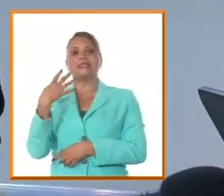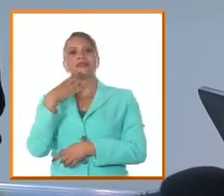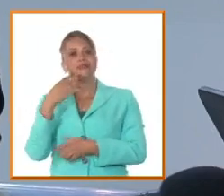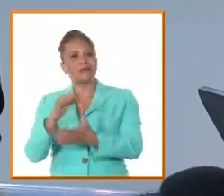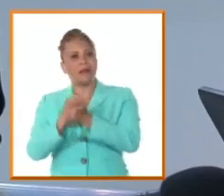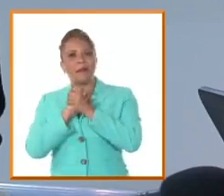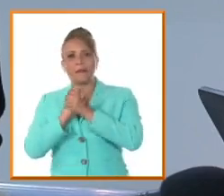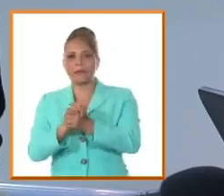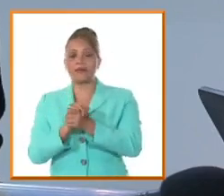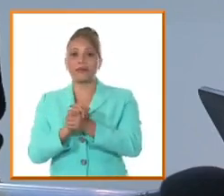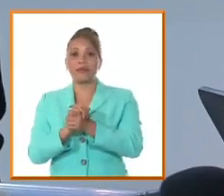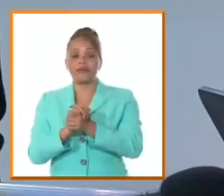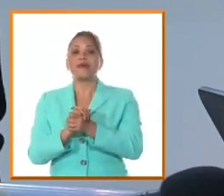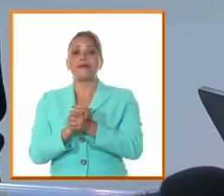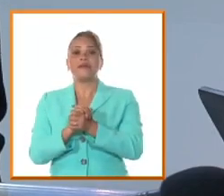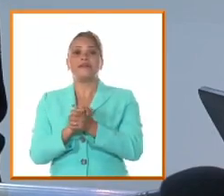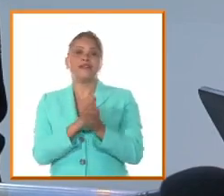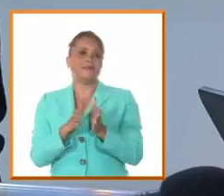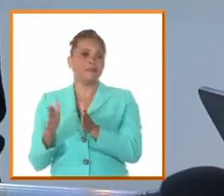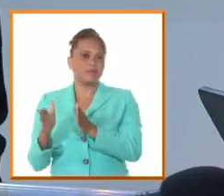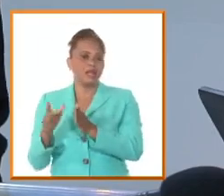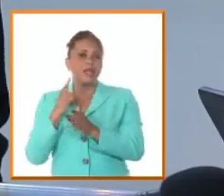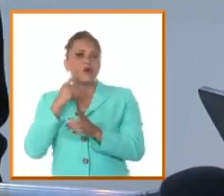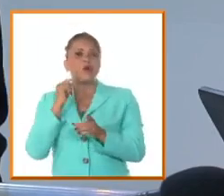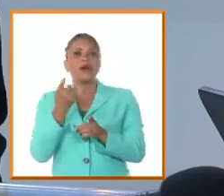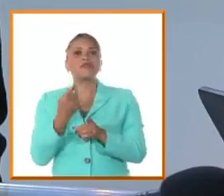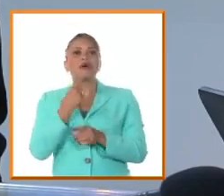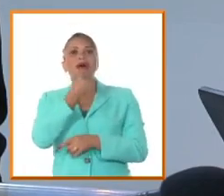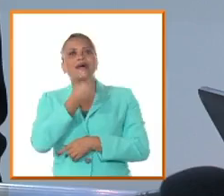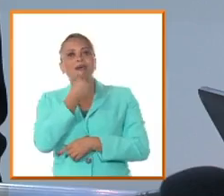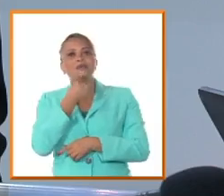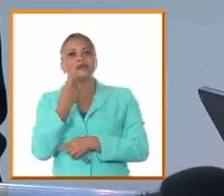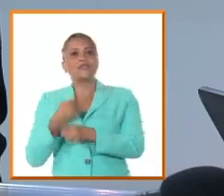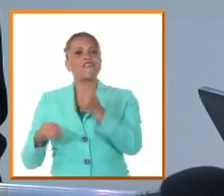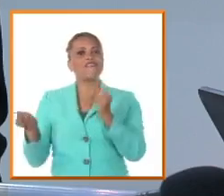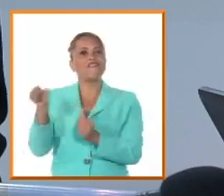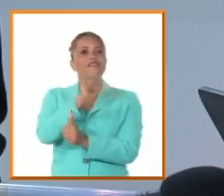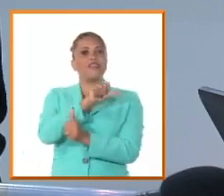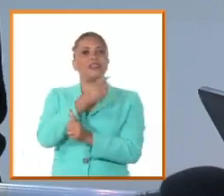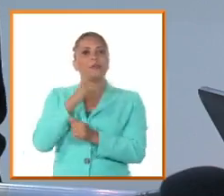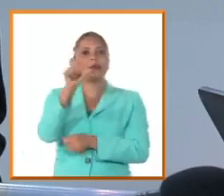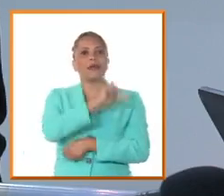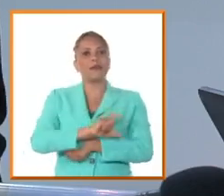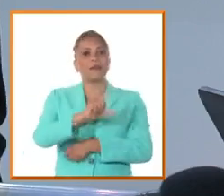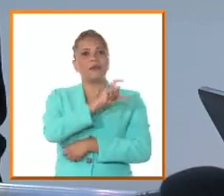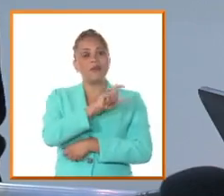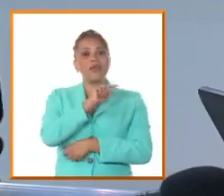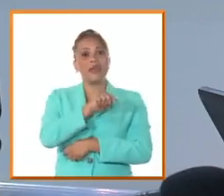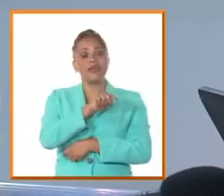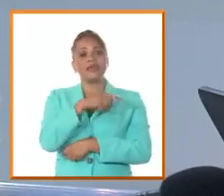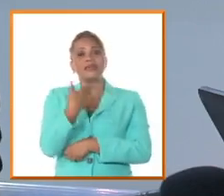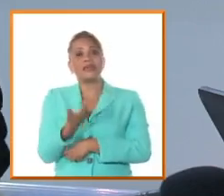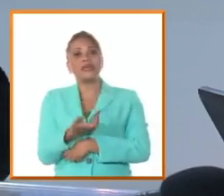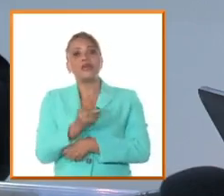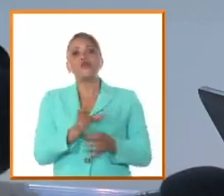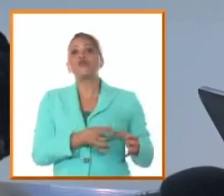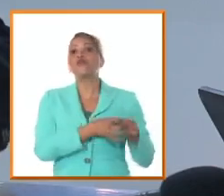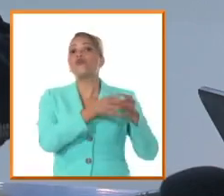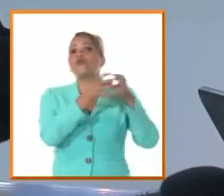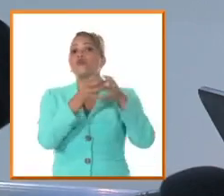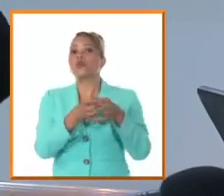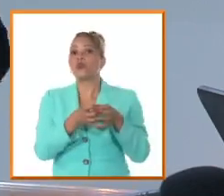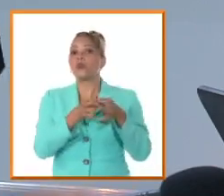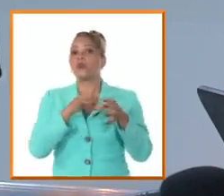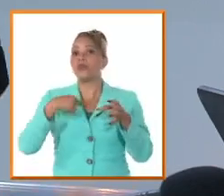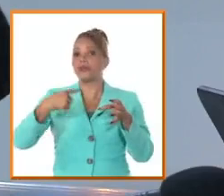ahora cuando Agramonte retorna en Camagüey ya en el Camagüey venía una conspiración cuyos